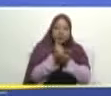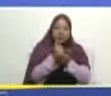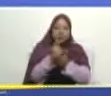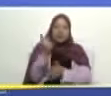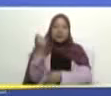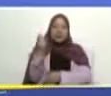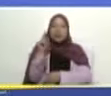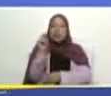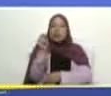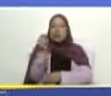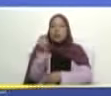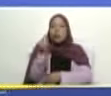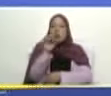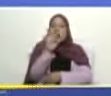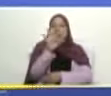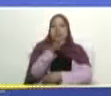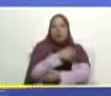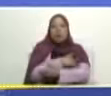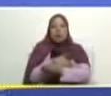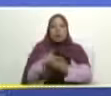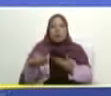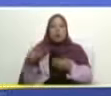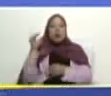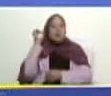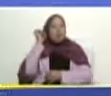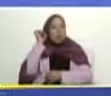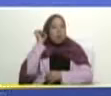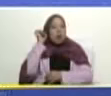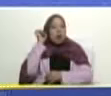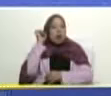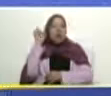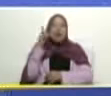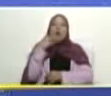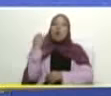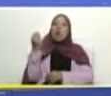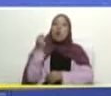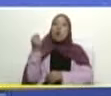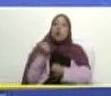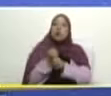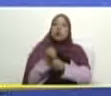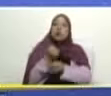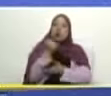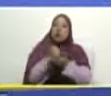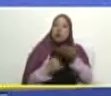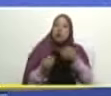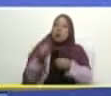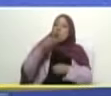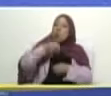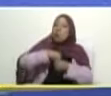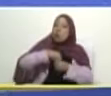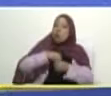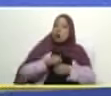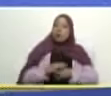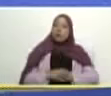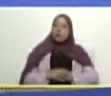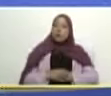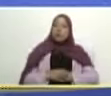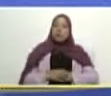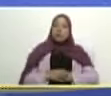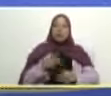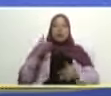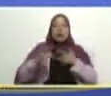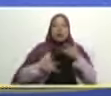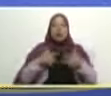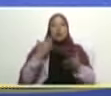y la gran misión Venezuela jóvenes está llegando a un millón de jóvenes ya inscritos incorporados tienen que llegar